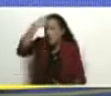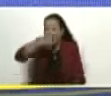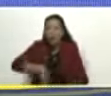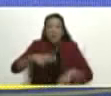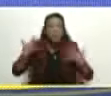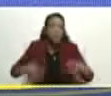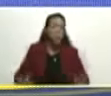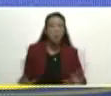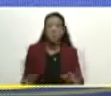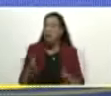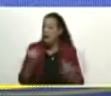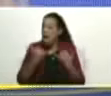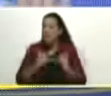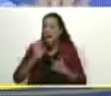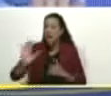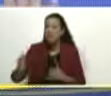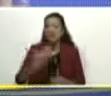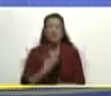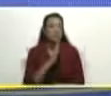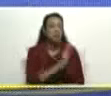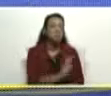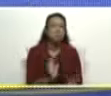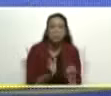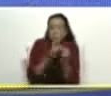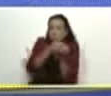burocrática, se esconde,